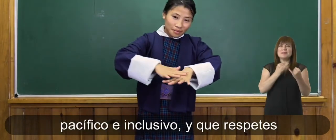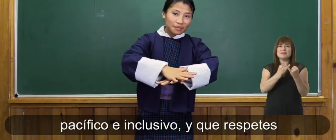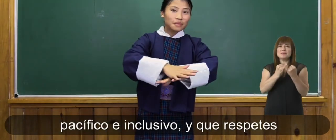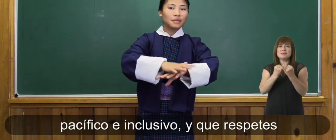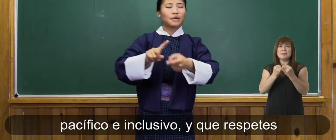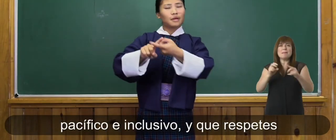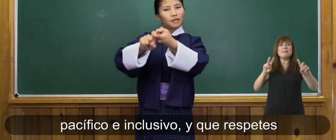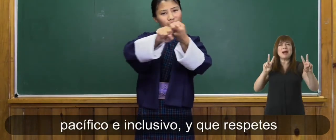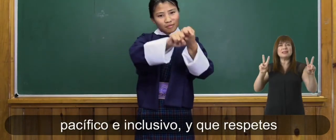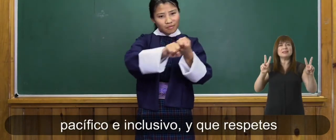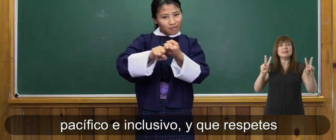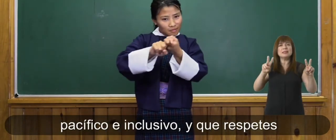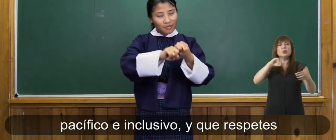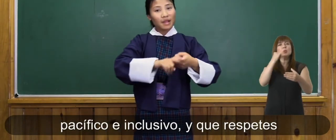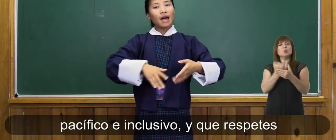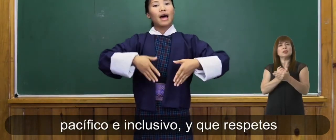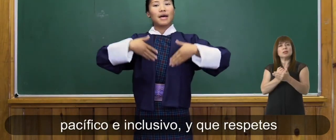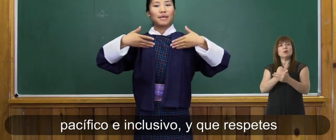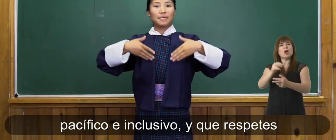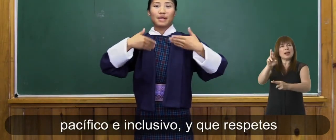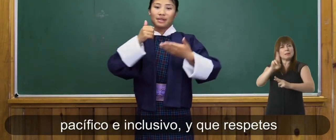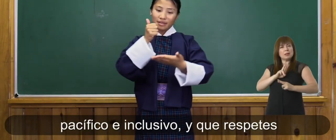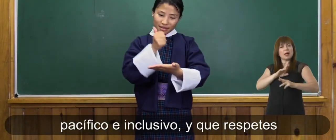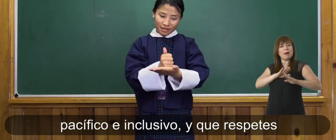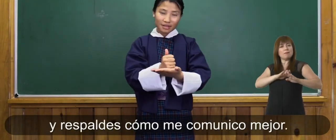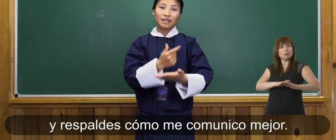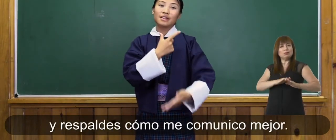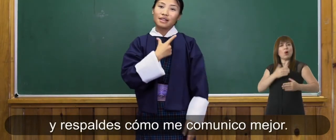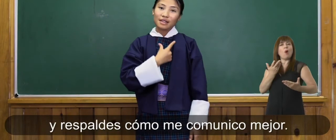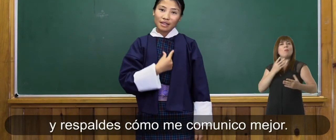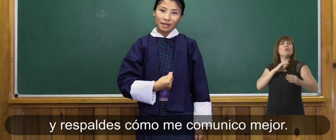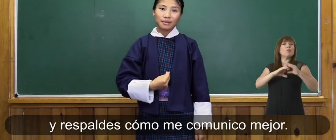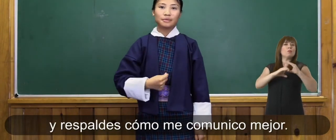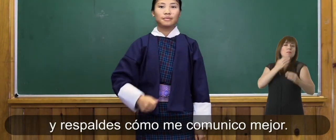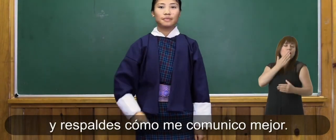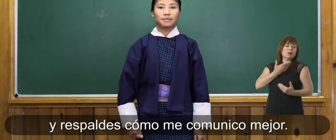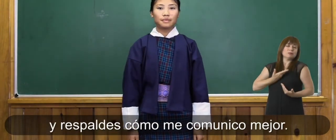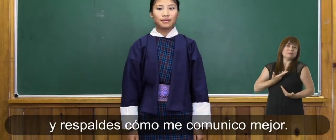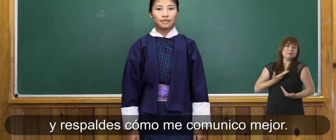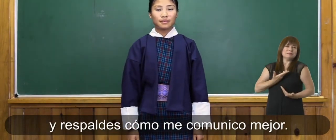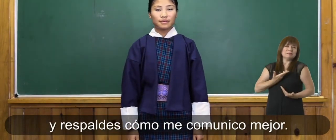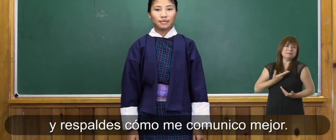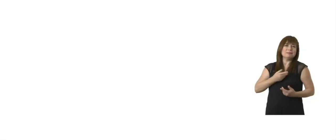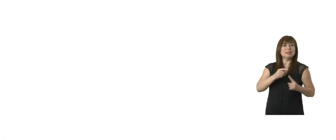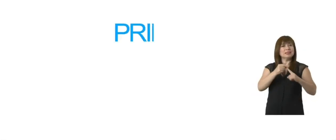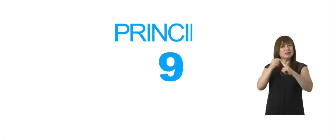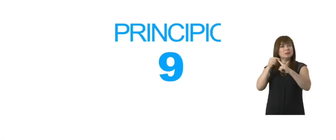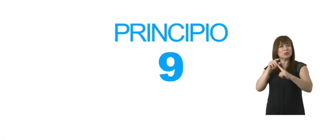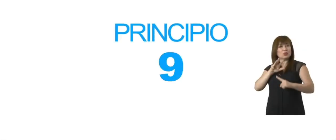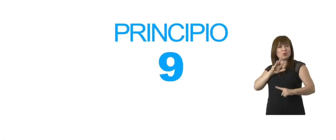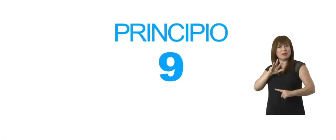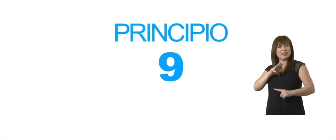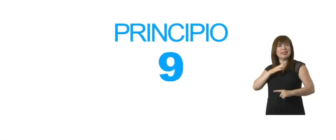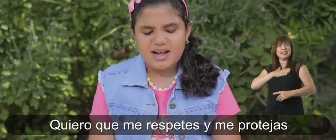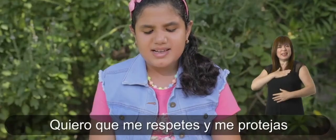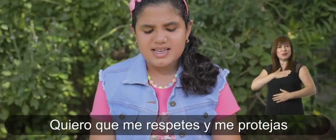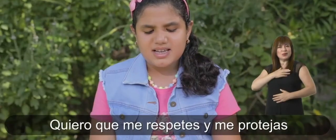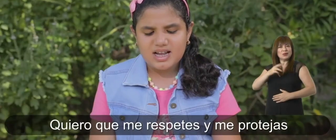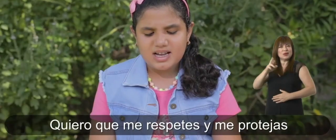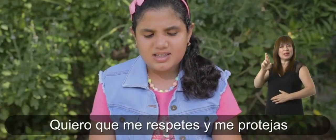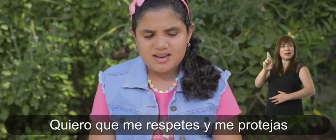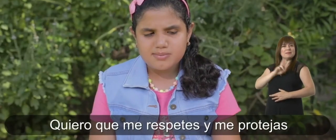amistoso, pacífico e inclusivo y que respetes y respaldes cómo me comunico mejor. Principio 9